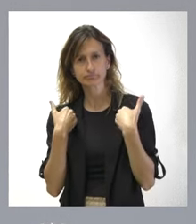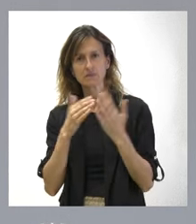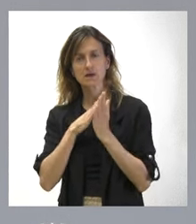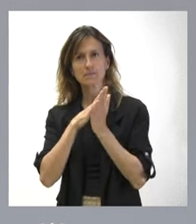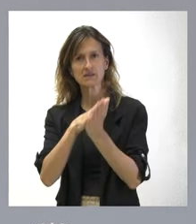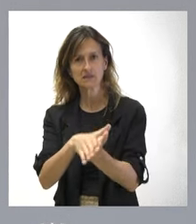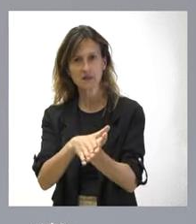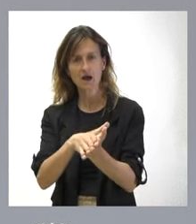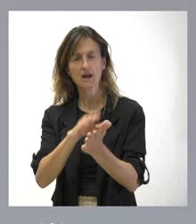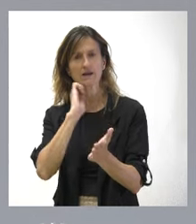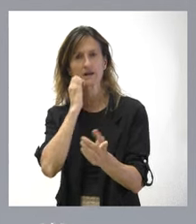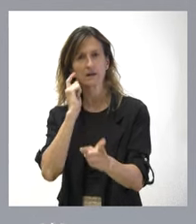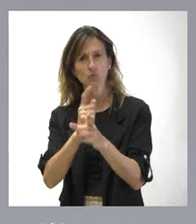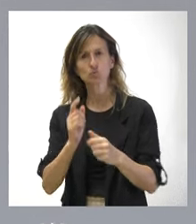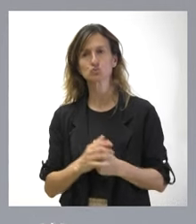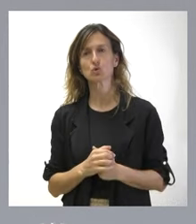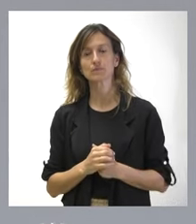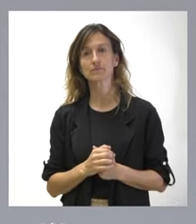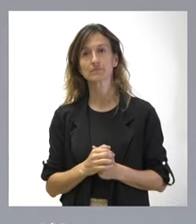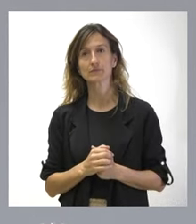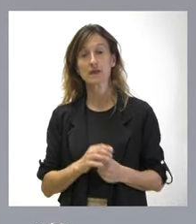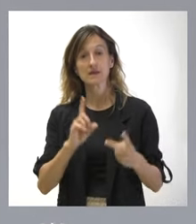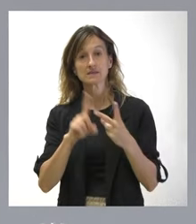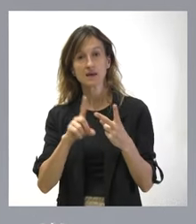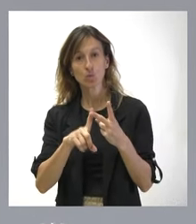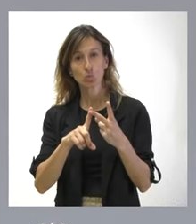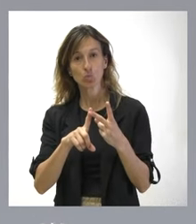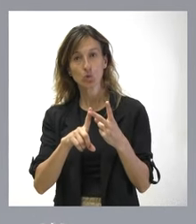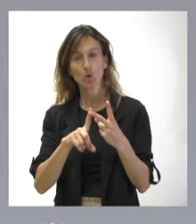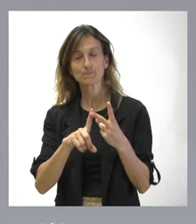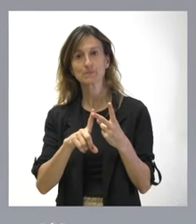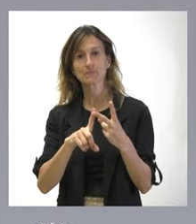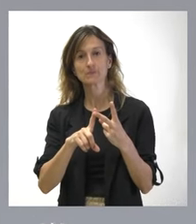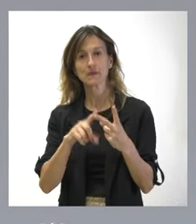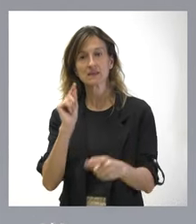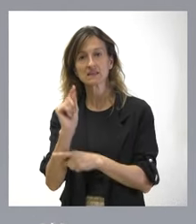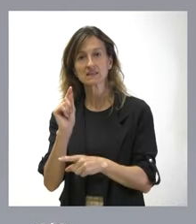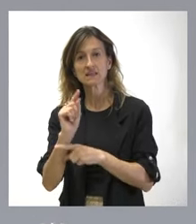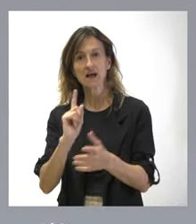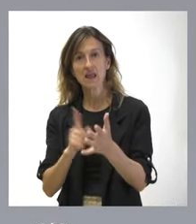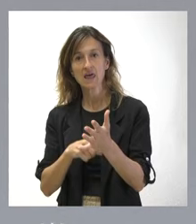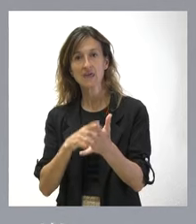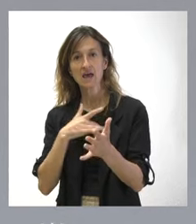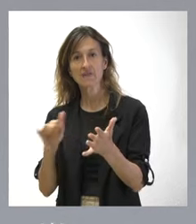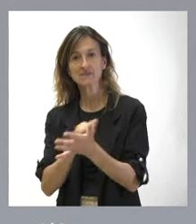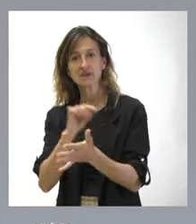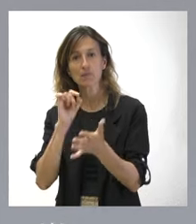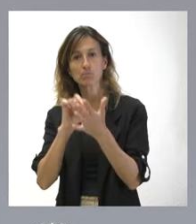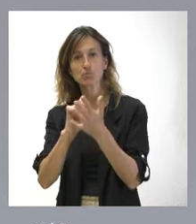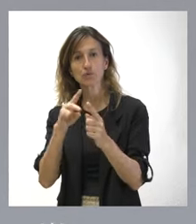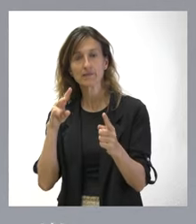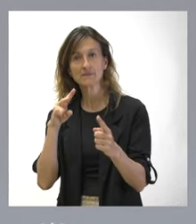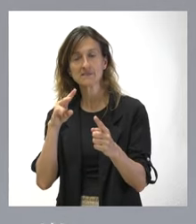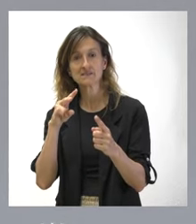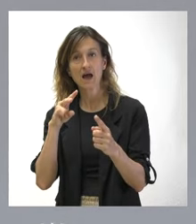el recurso. Un segundo gran bloque critica la ley de amnistía desde el punto de vista jurídico en